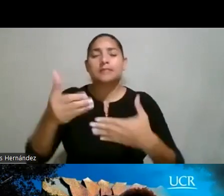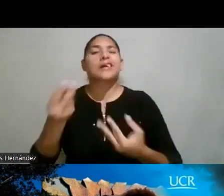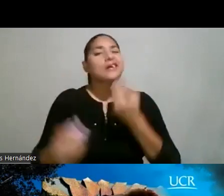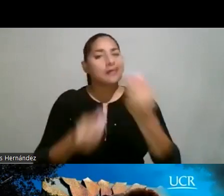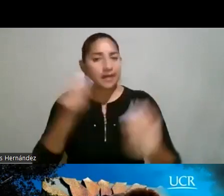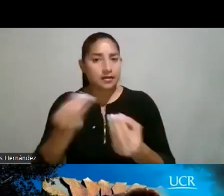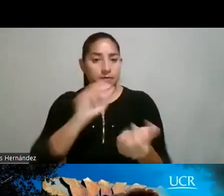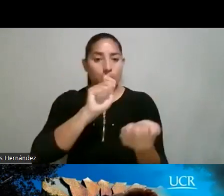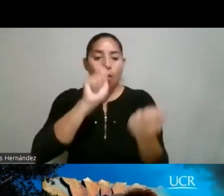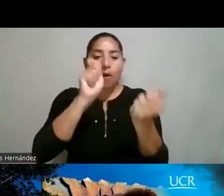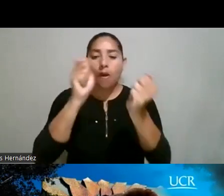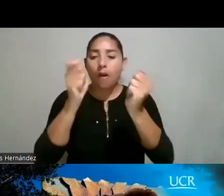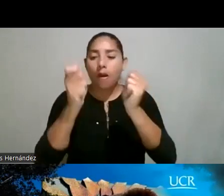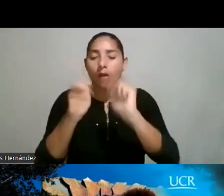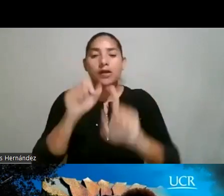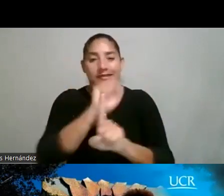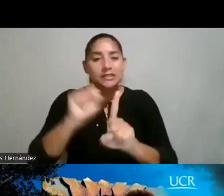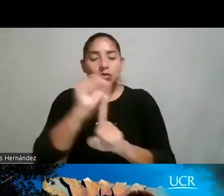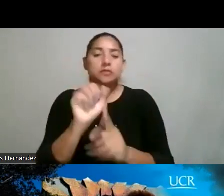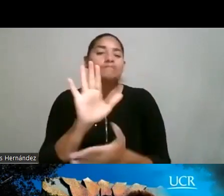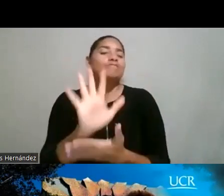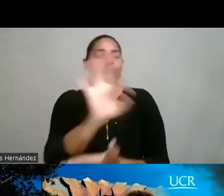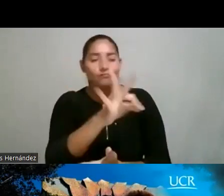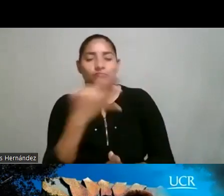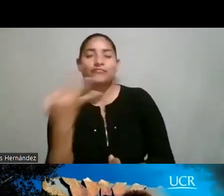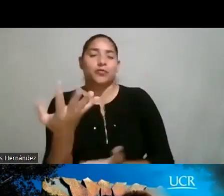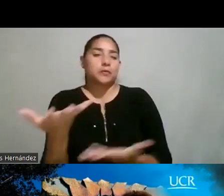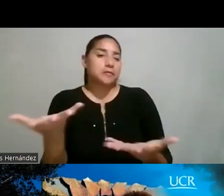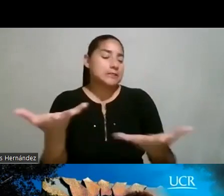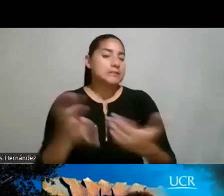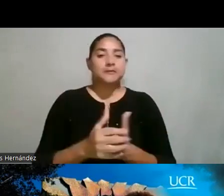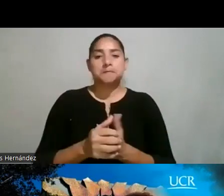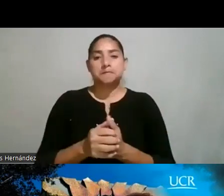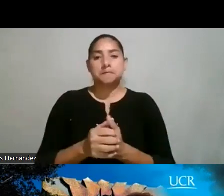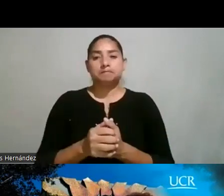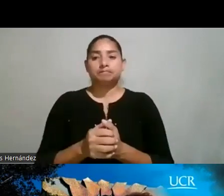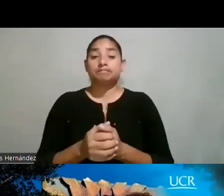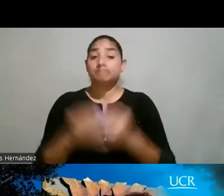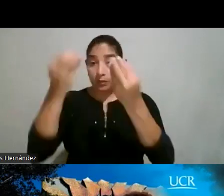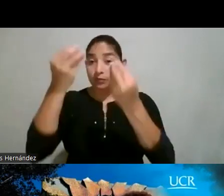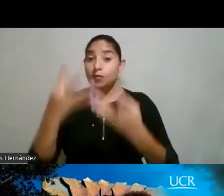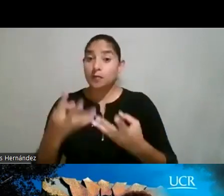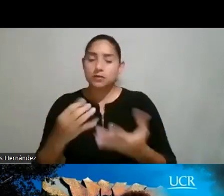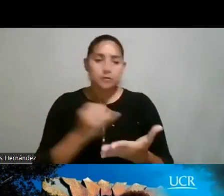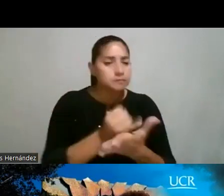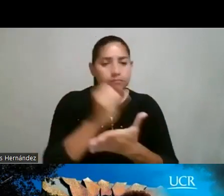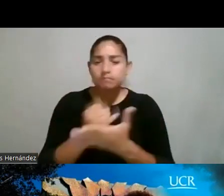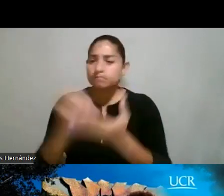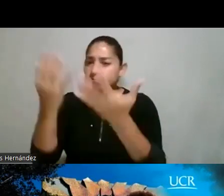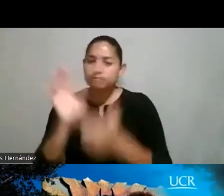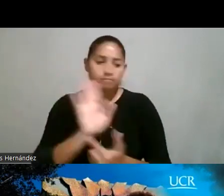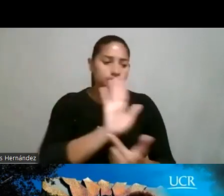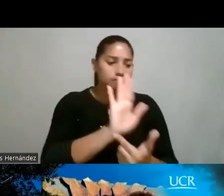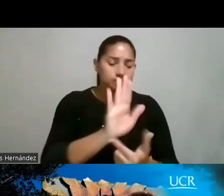cambiar esta situación de alguna forma. Debo decirles que los datos que hicimos en esta, en este